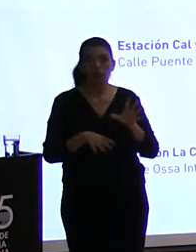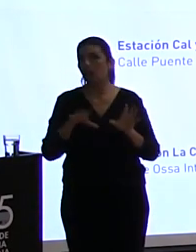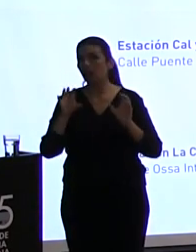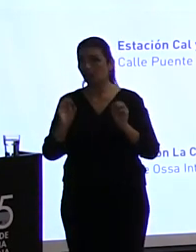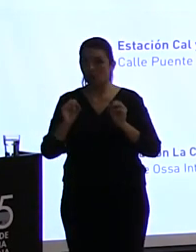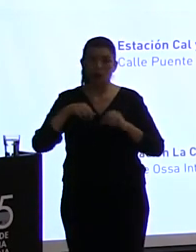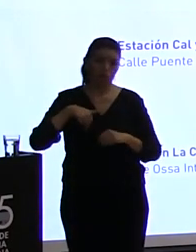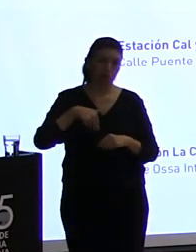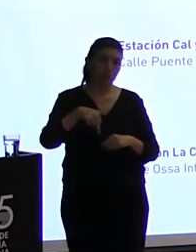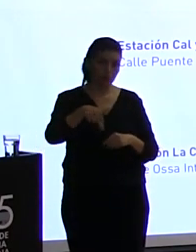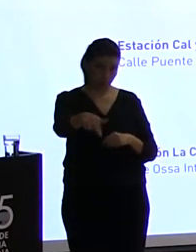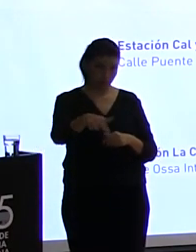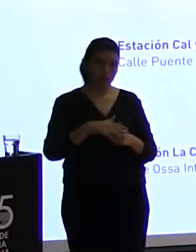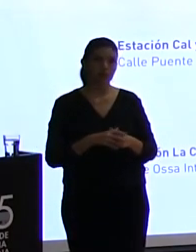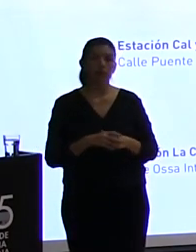definitivo.